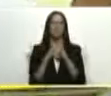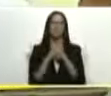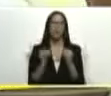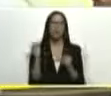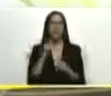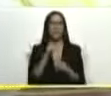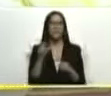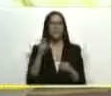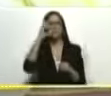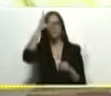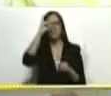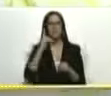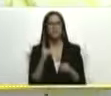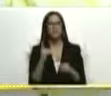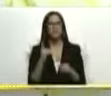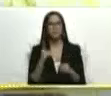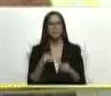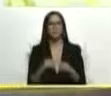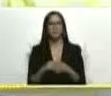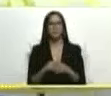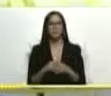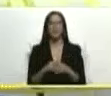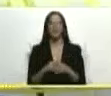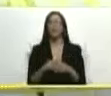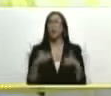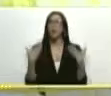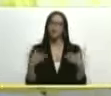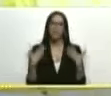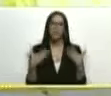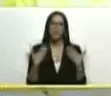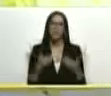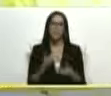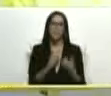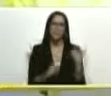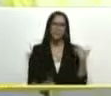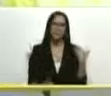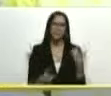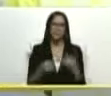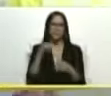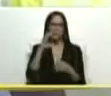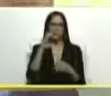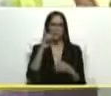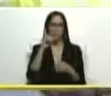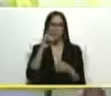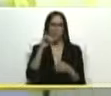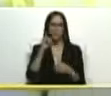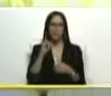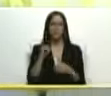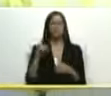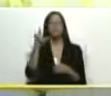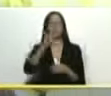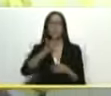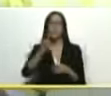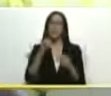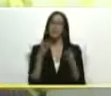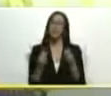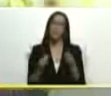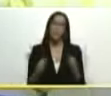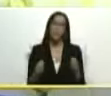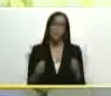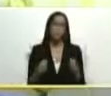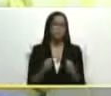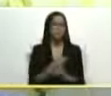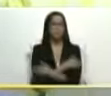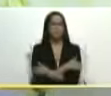personas con discapacidad contentos mi presidente con este CDI se le quiere mucho se le quiere